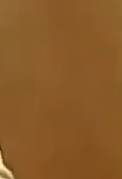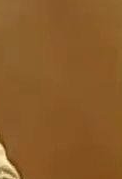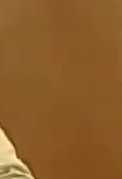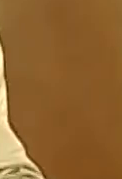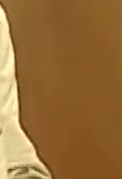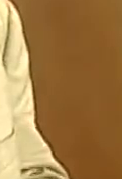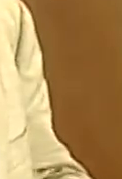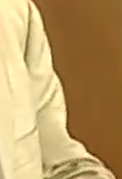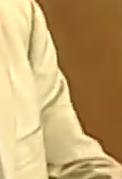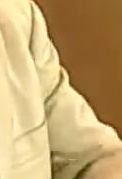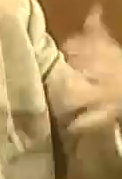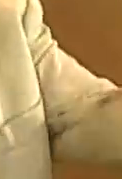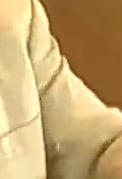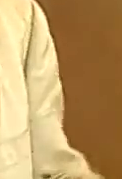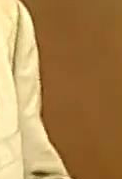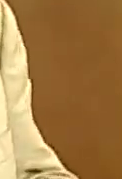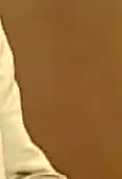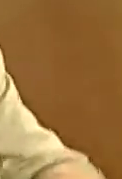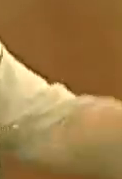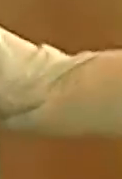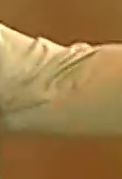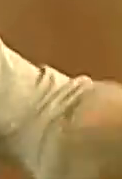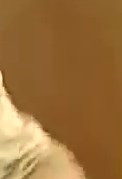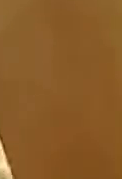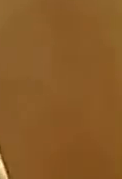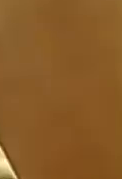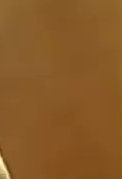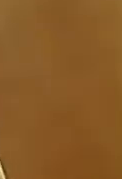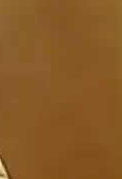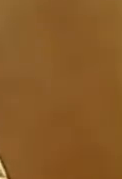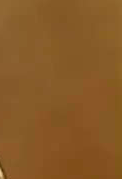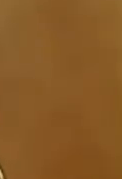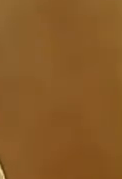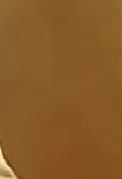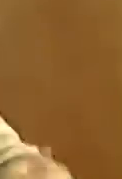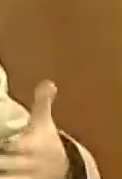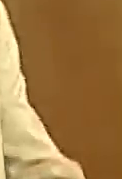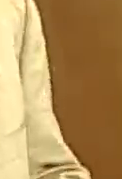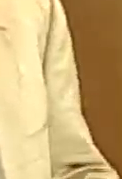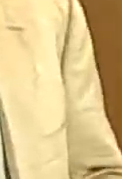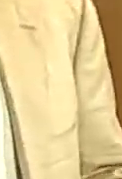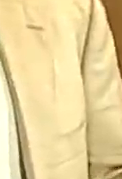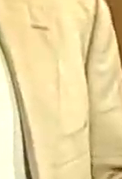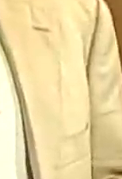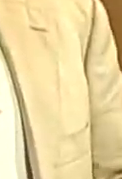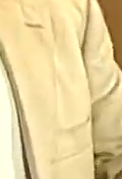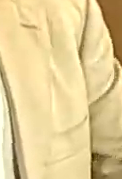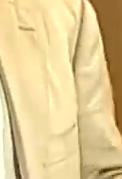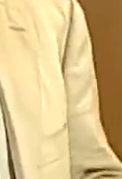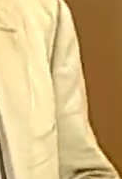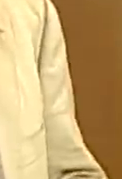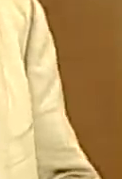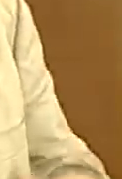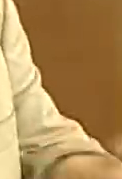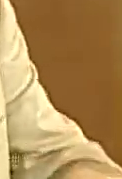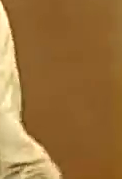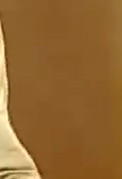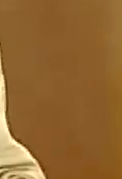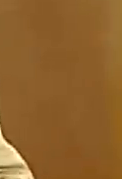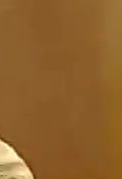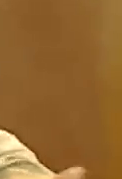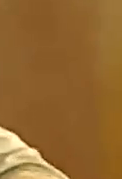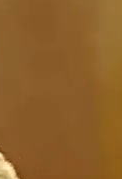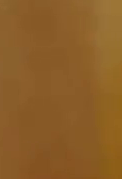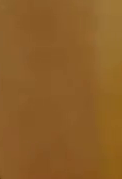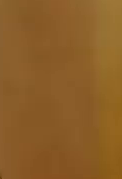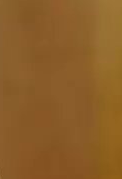años en Venezuela y de ser premio nacional de cultura y de haber defendido nuestra patria dentro del país y fuera de este